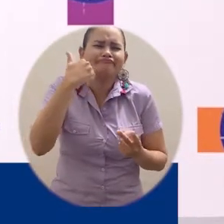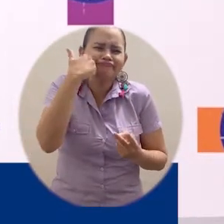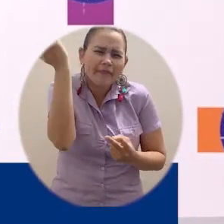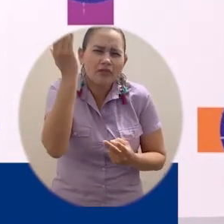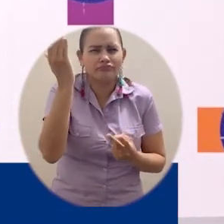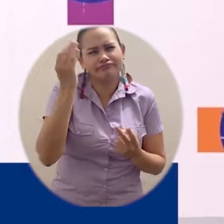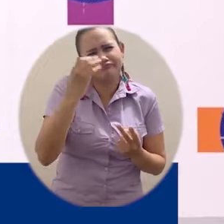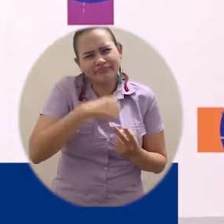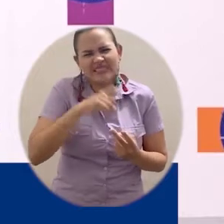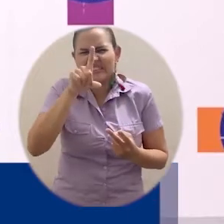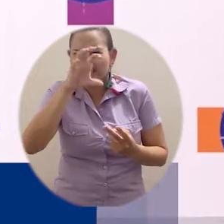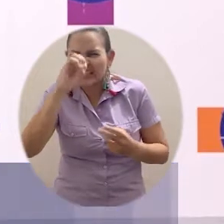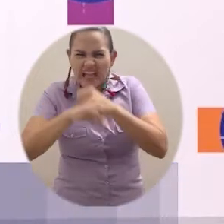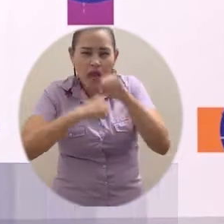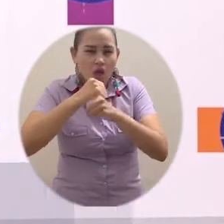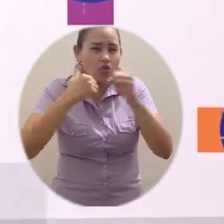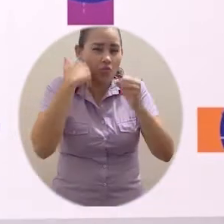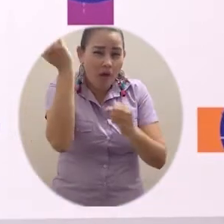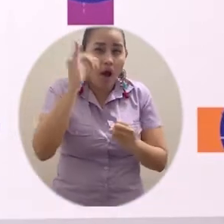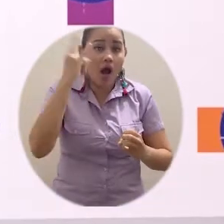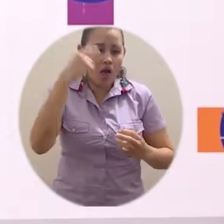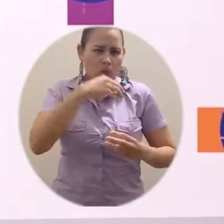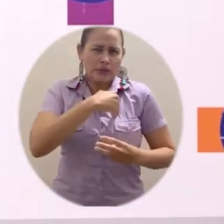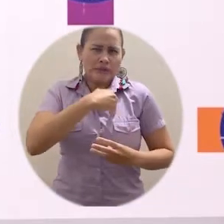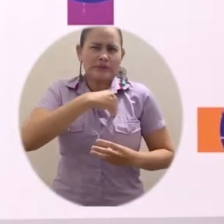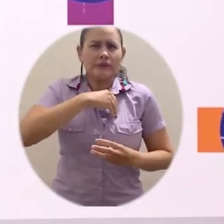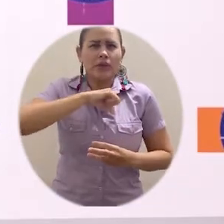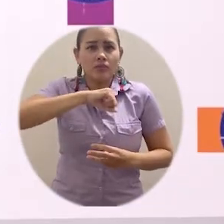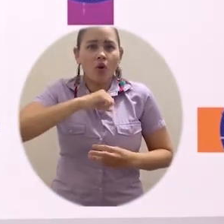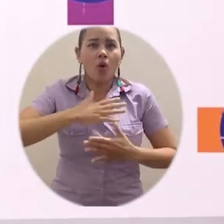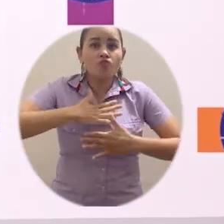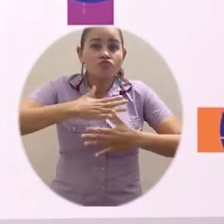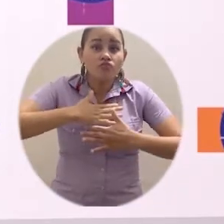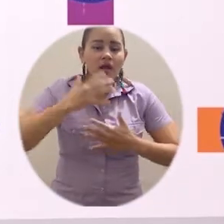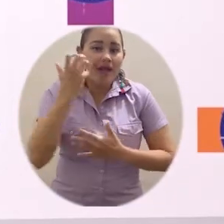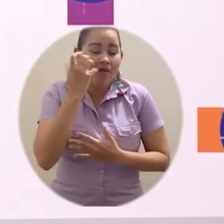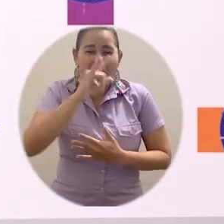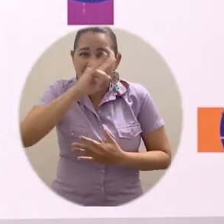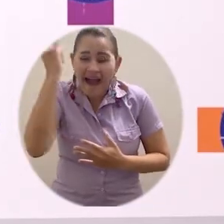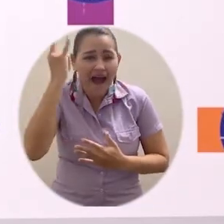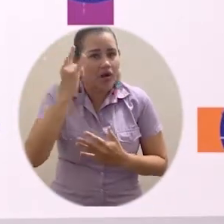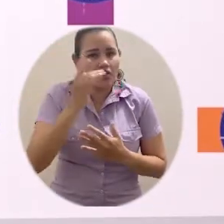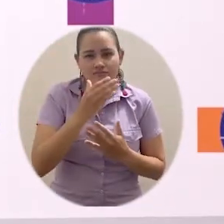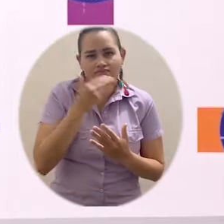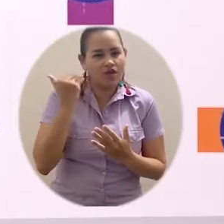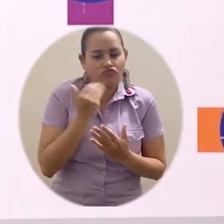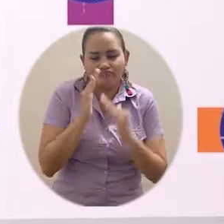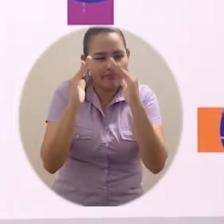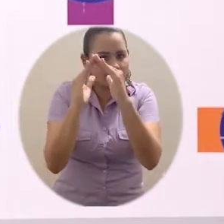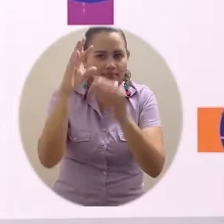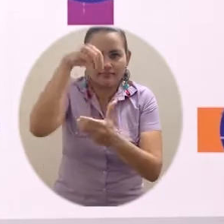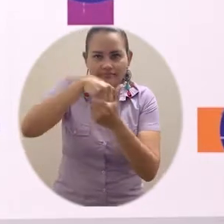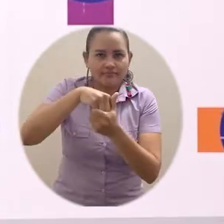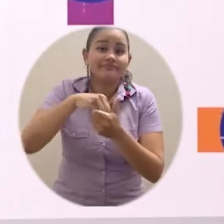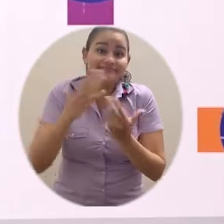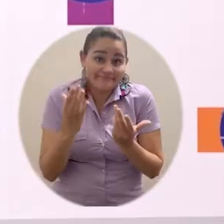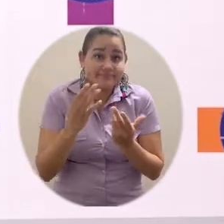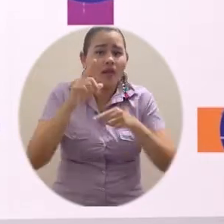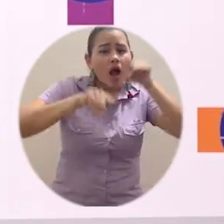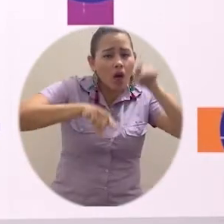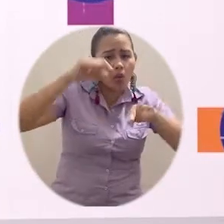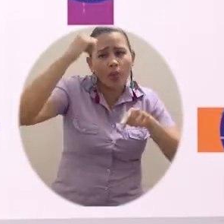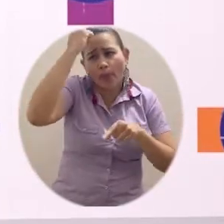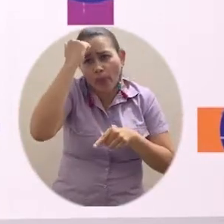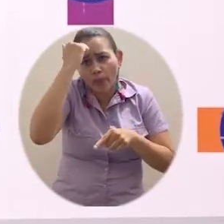o prevalencias previas, cardiovasculares, pulmonares o de cualquier otro tipo, de manera que ningún funcionario, docente de